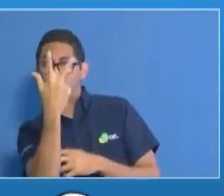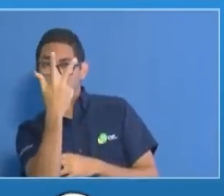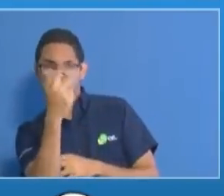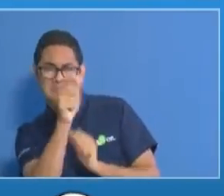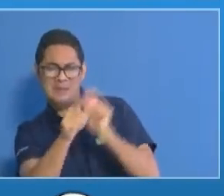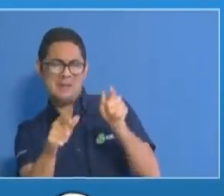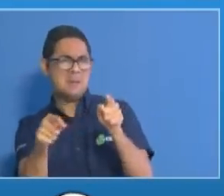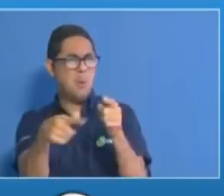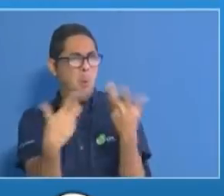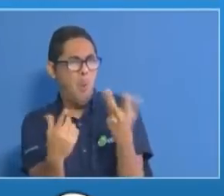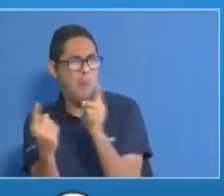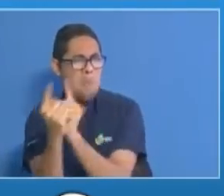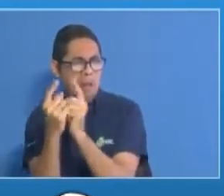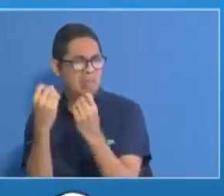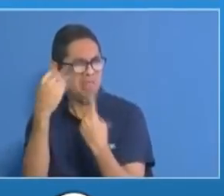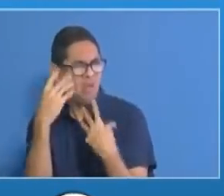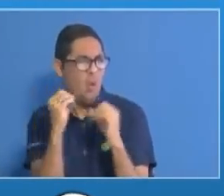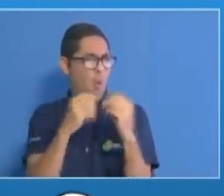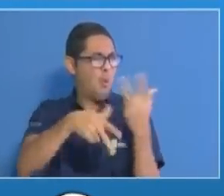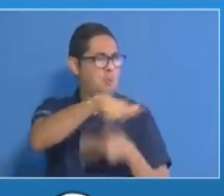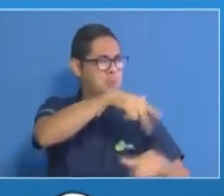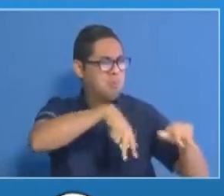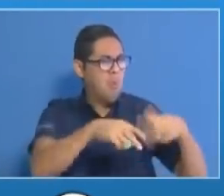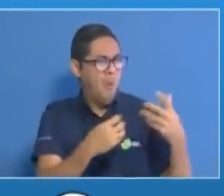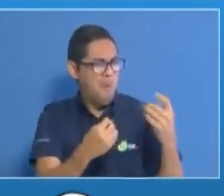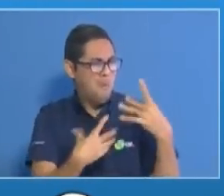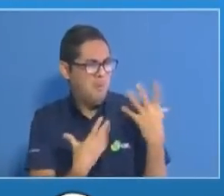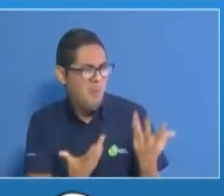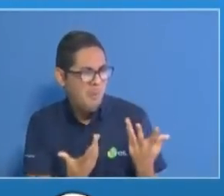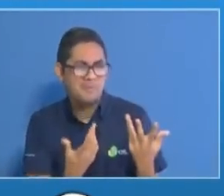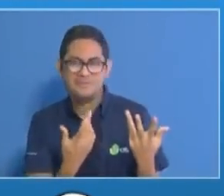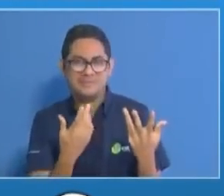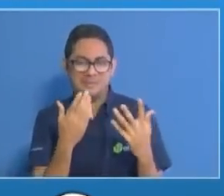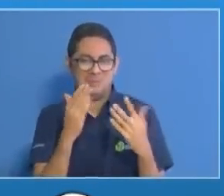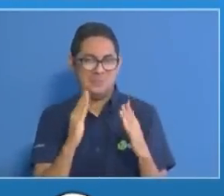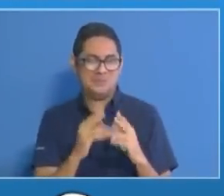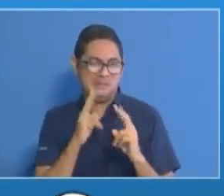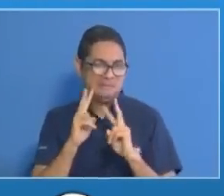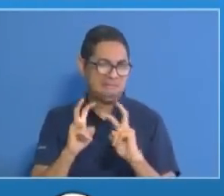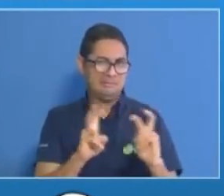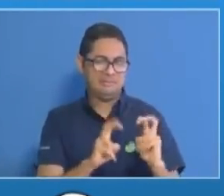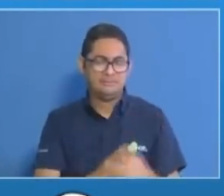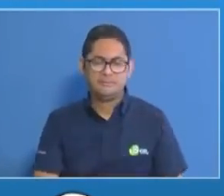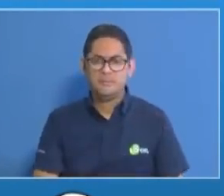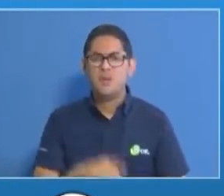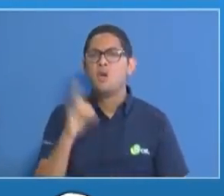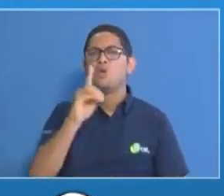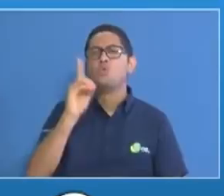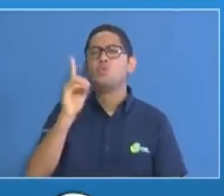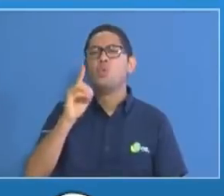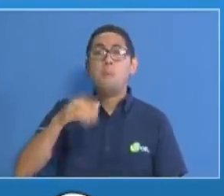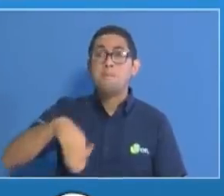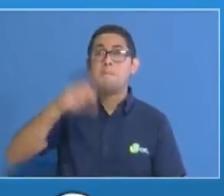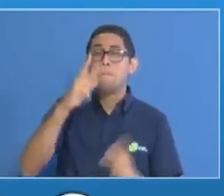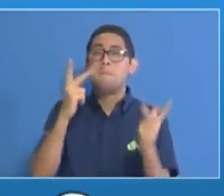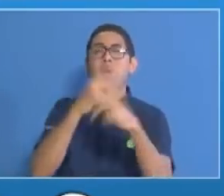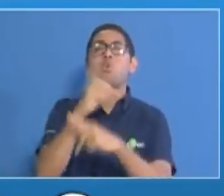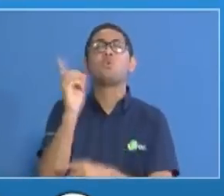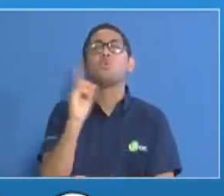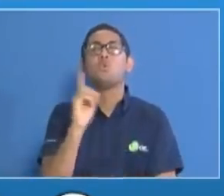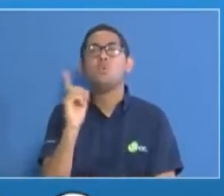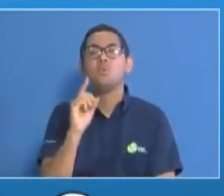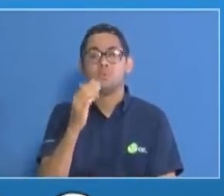instalaciones más frecuentes en donde se ha aparecido esta infección es en el